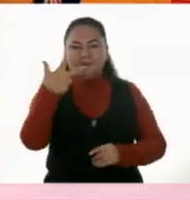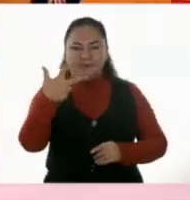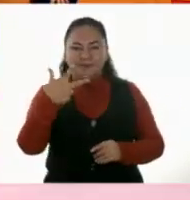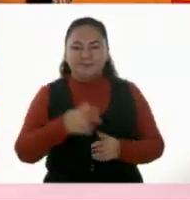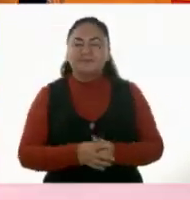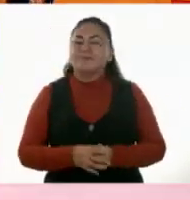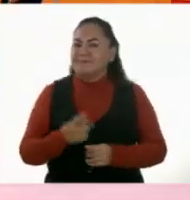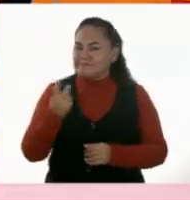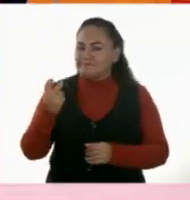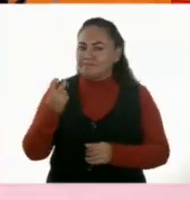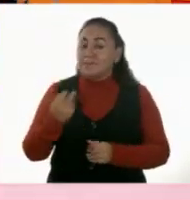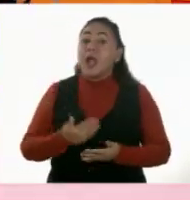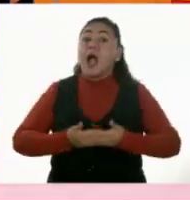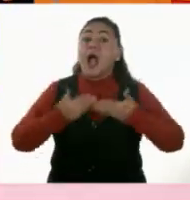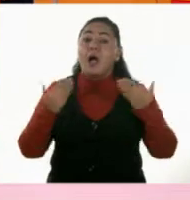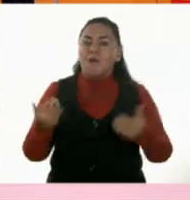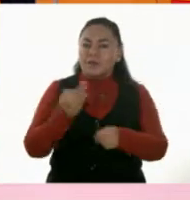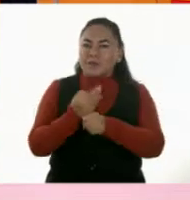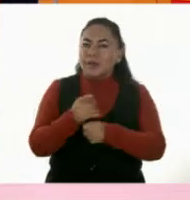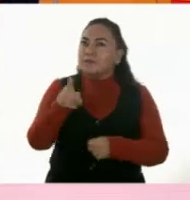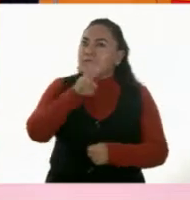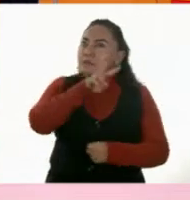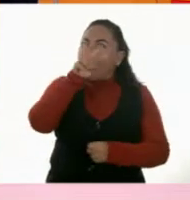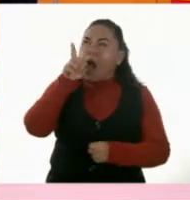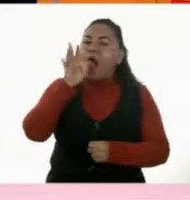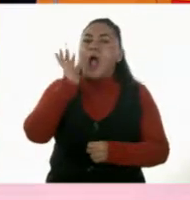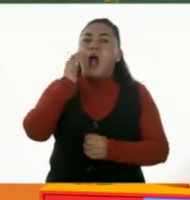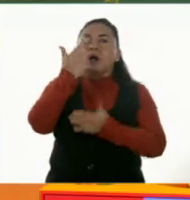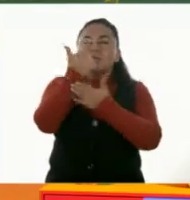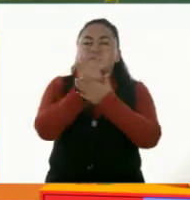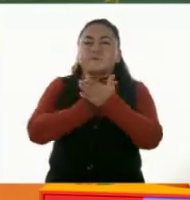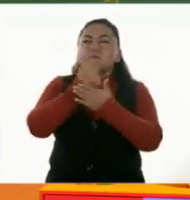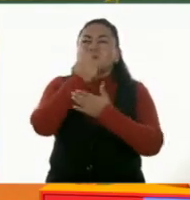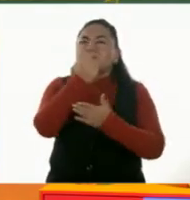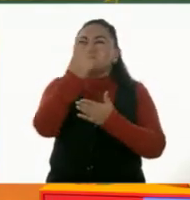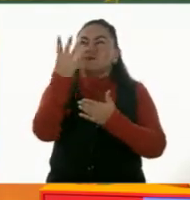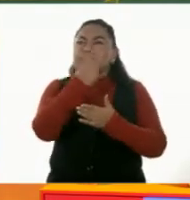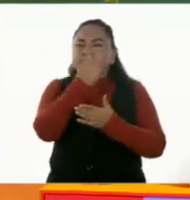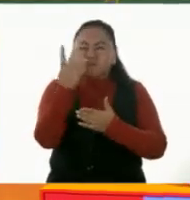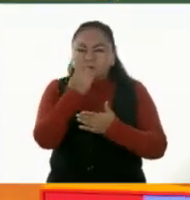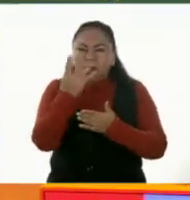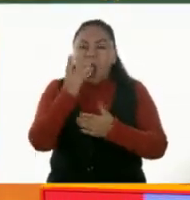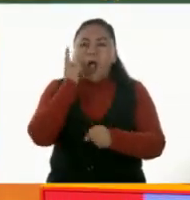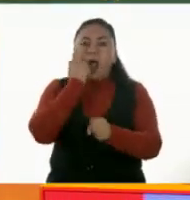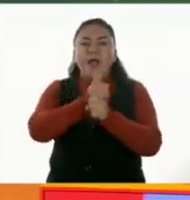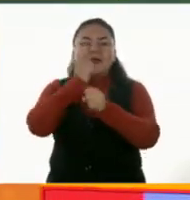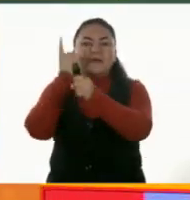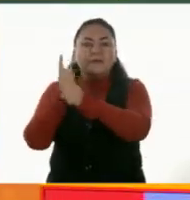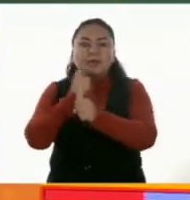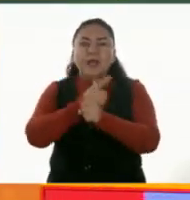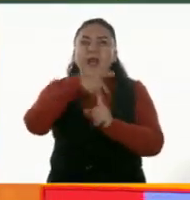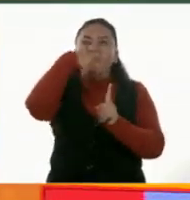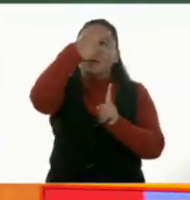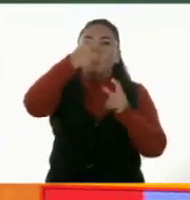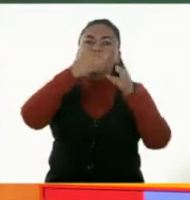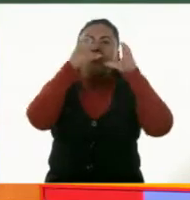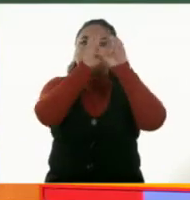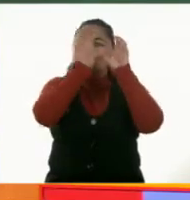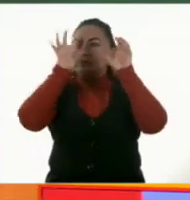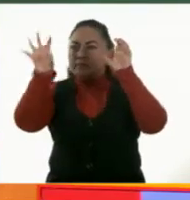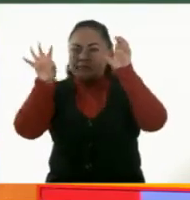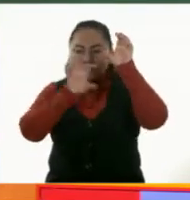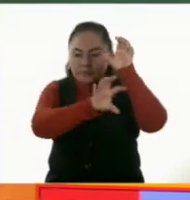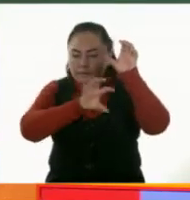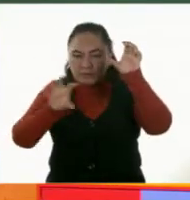número ocho. Entonces, acabamos de comprobar contando la cantidad de fichitas que tiene cada grupo.